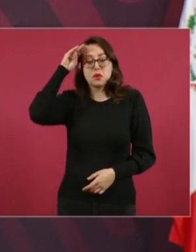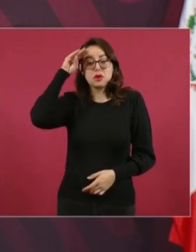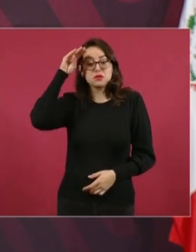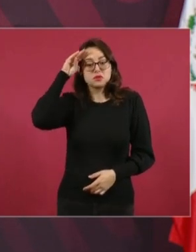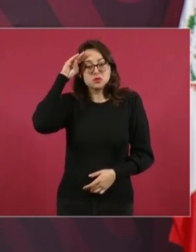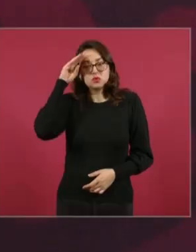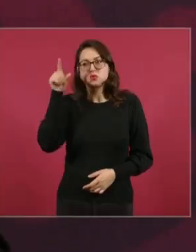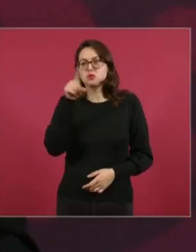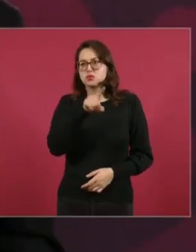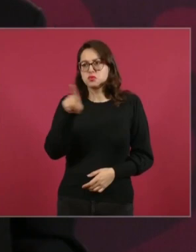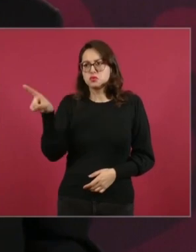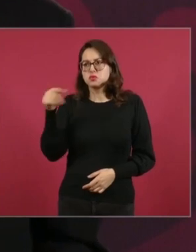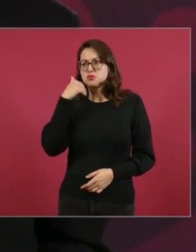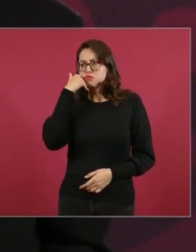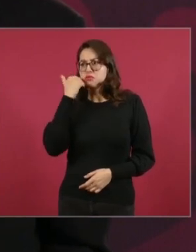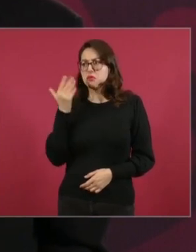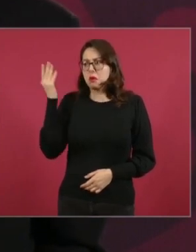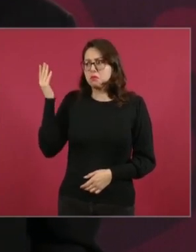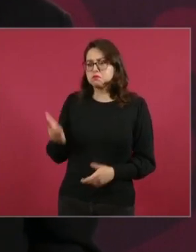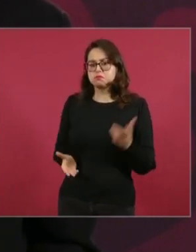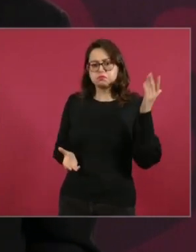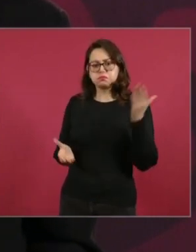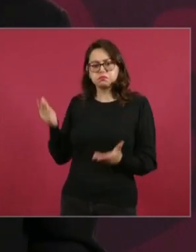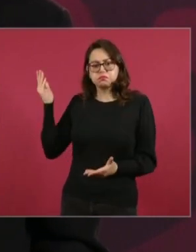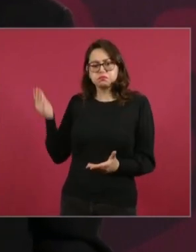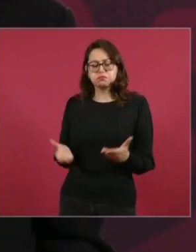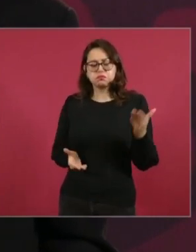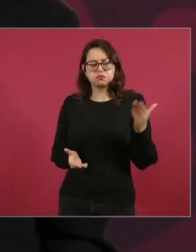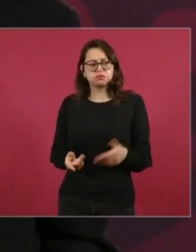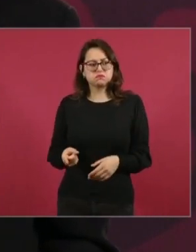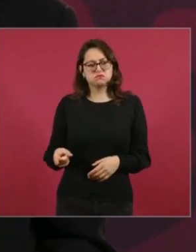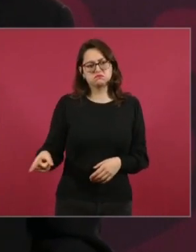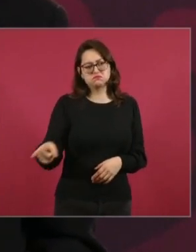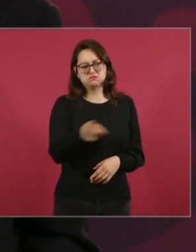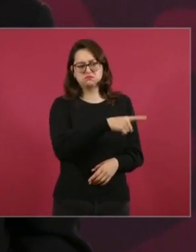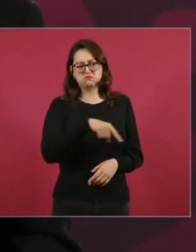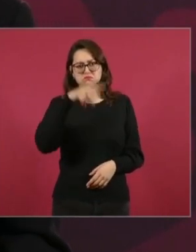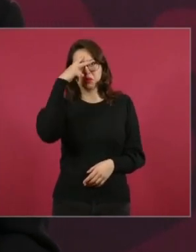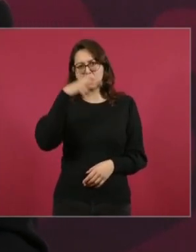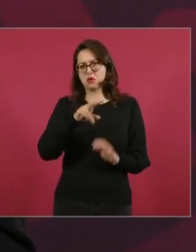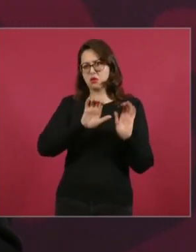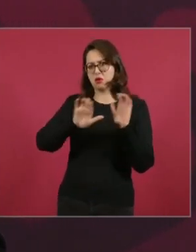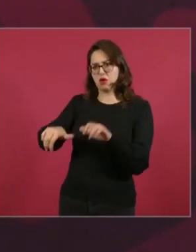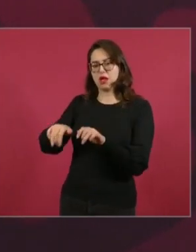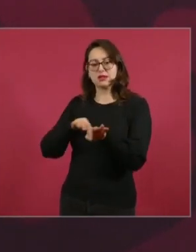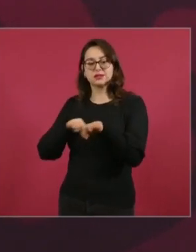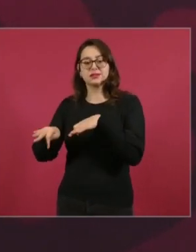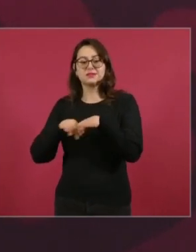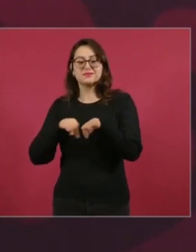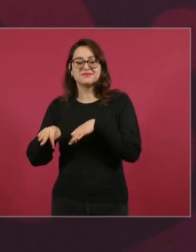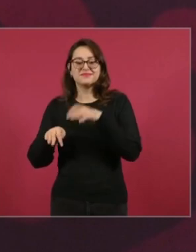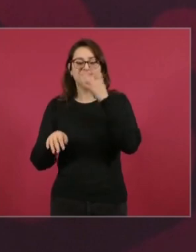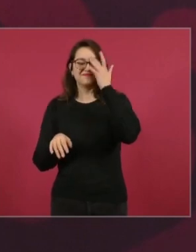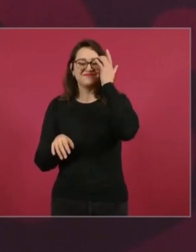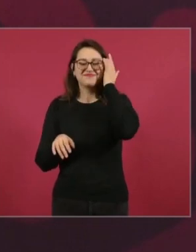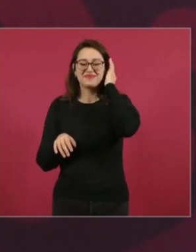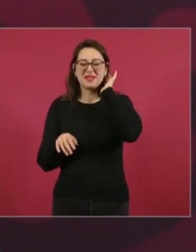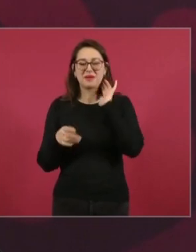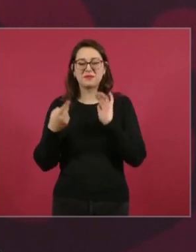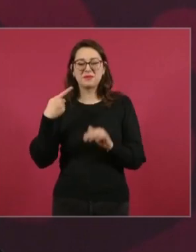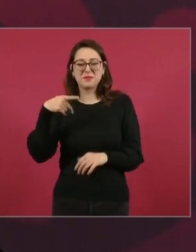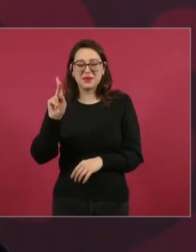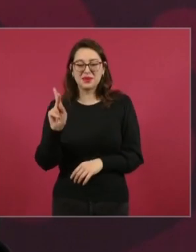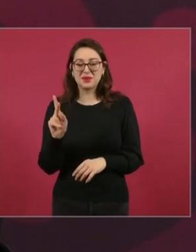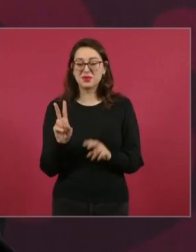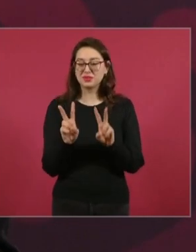mecánicos y trabajadores de la aviación mexicana. Pero quedó pendiente.